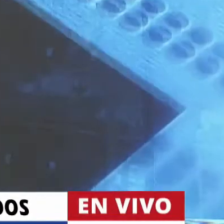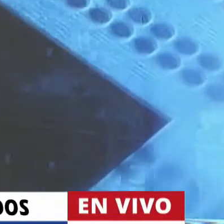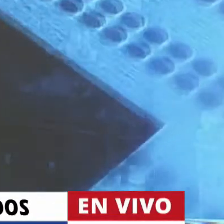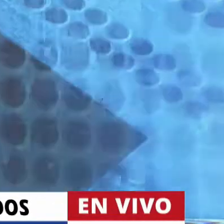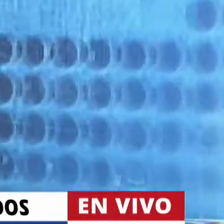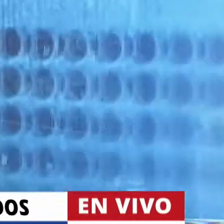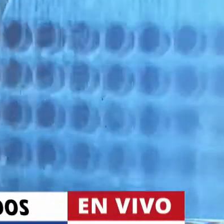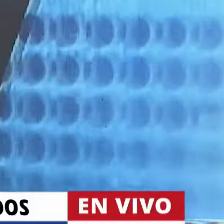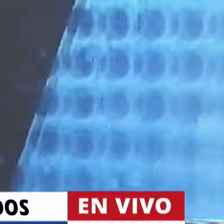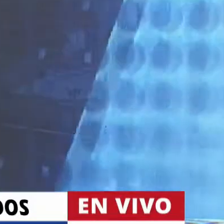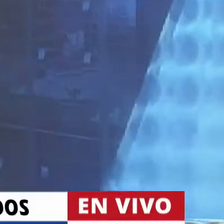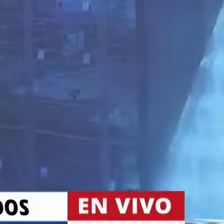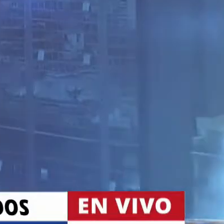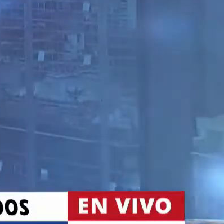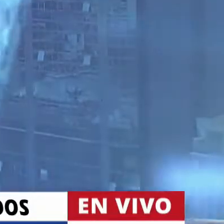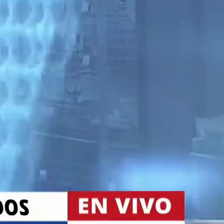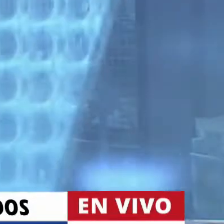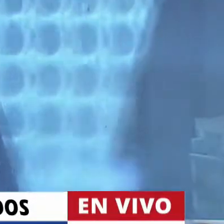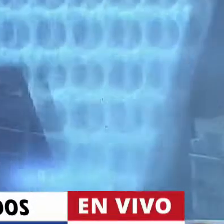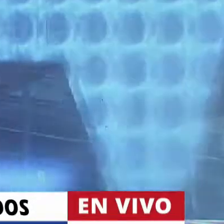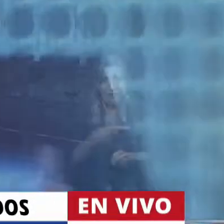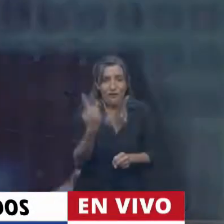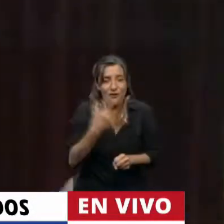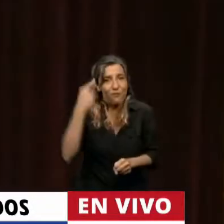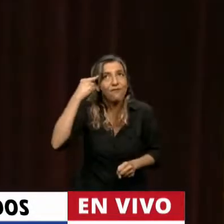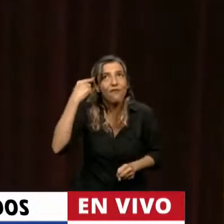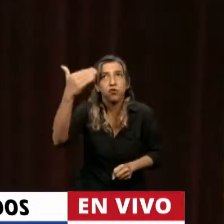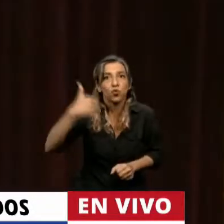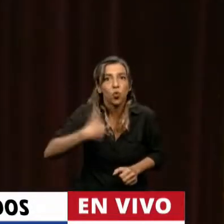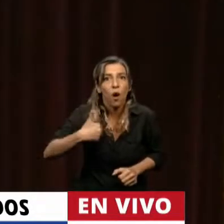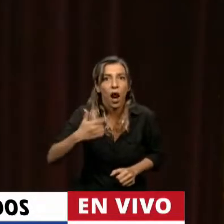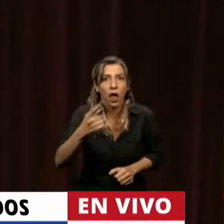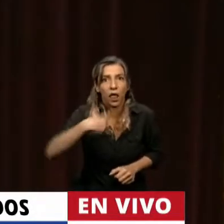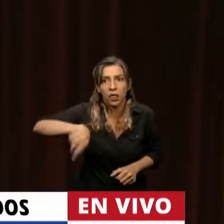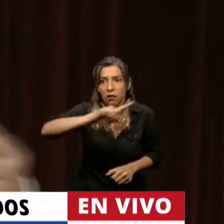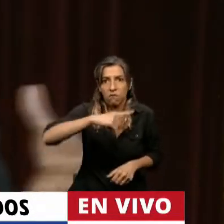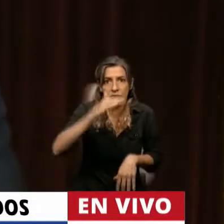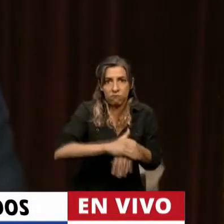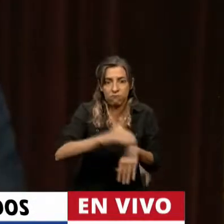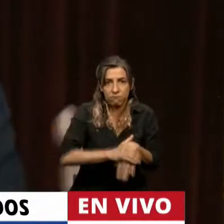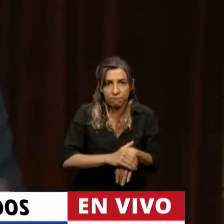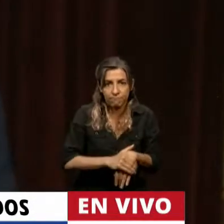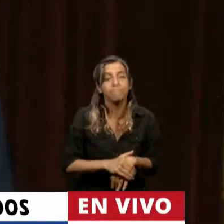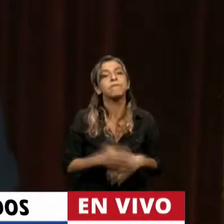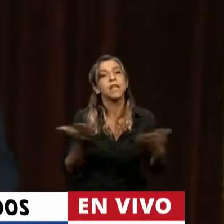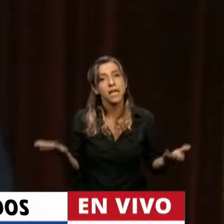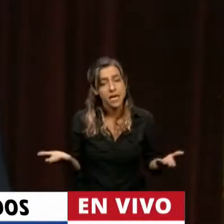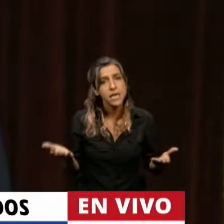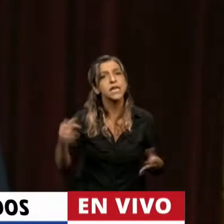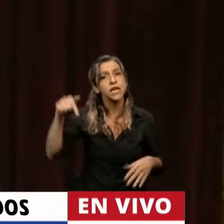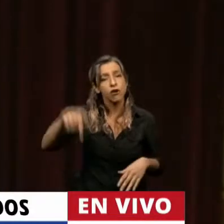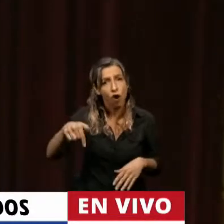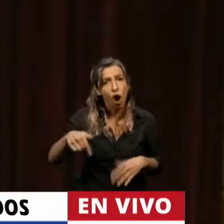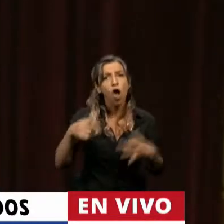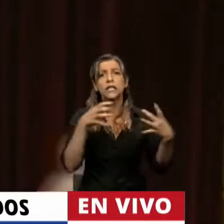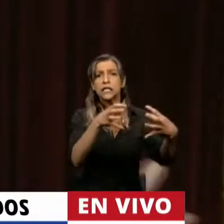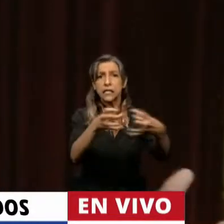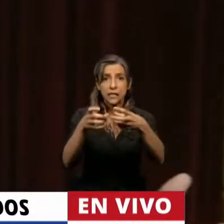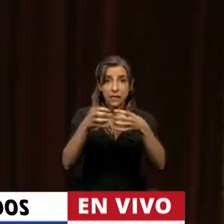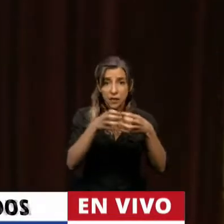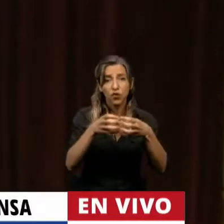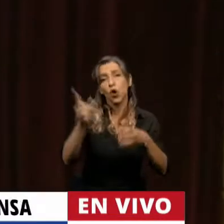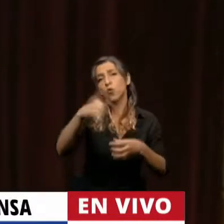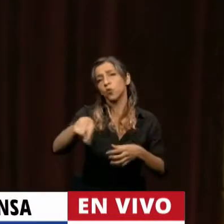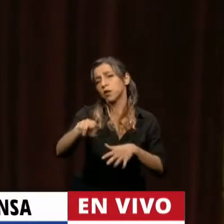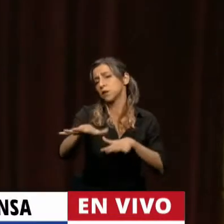había sucedido y sobre sus decisiones mientras transcurría la sesión veo en la imagen en pantalla una situación que ya